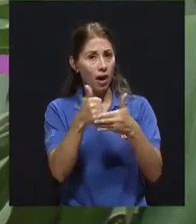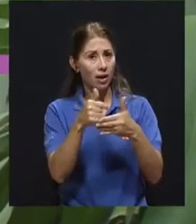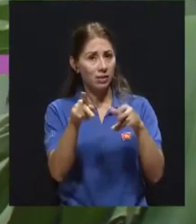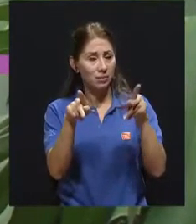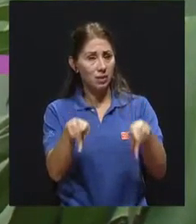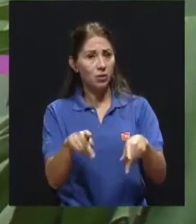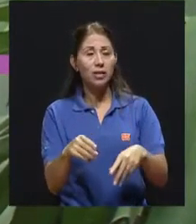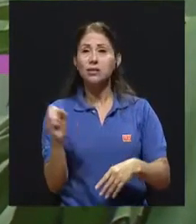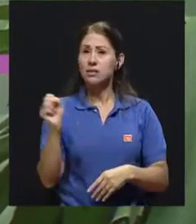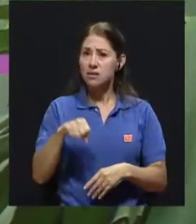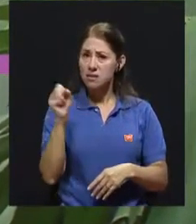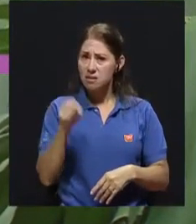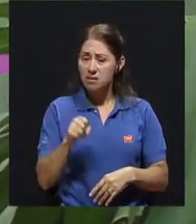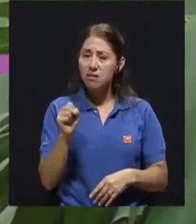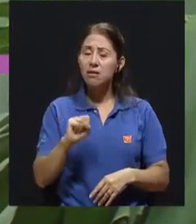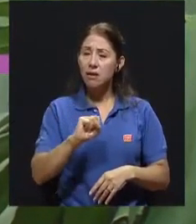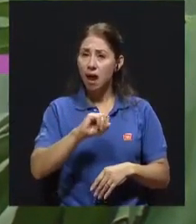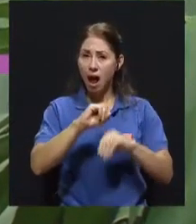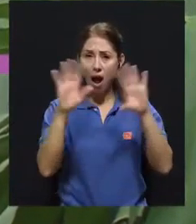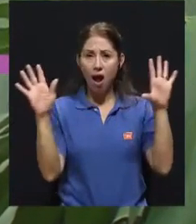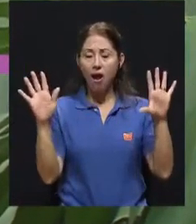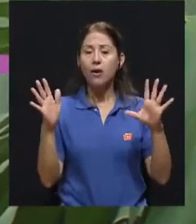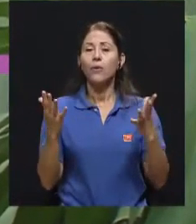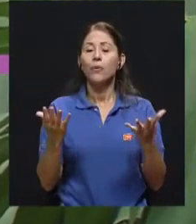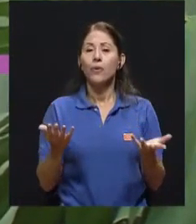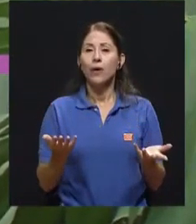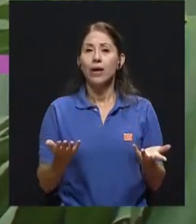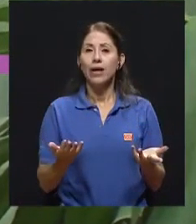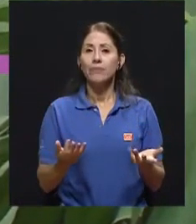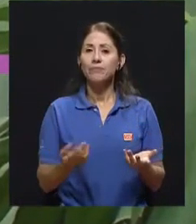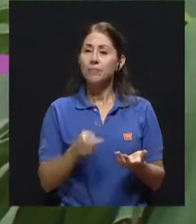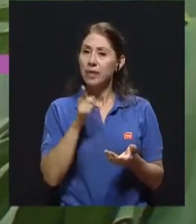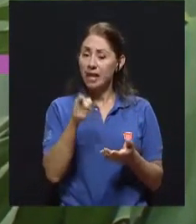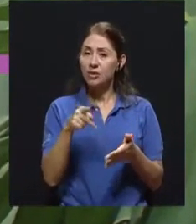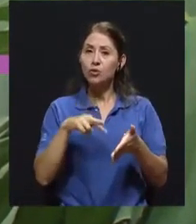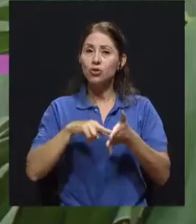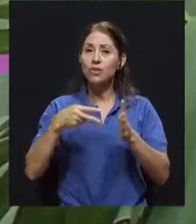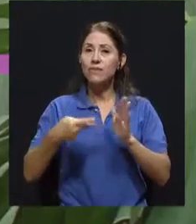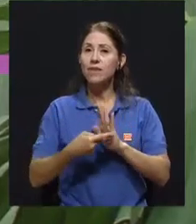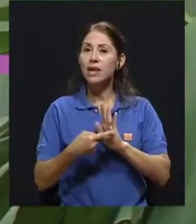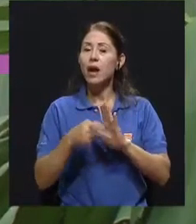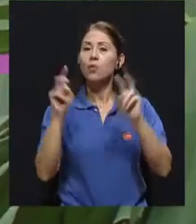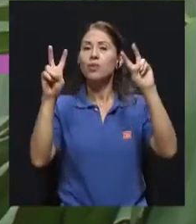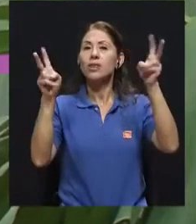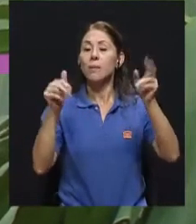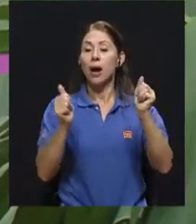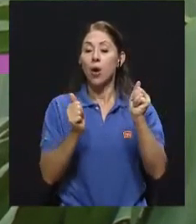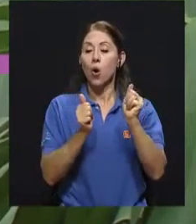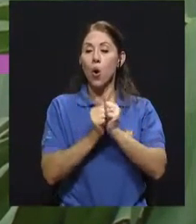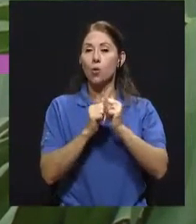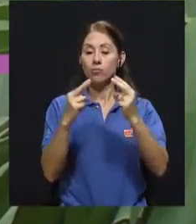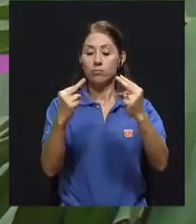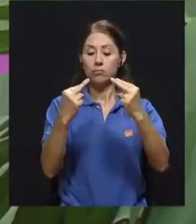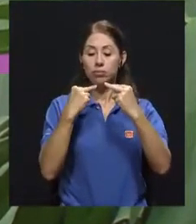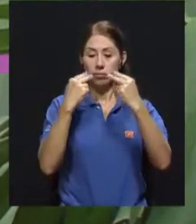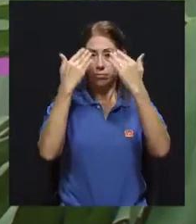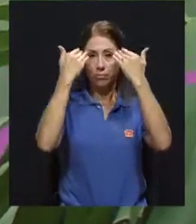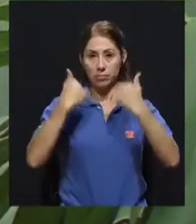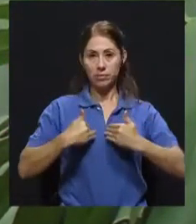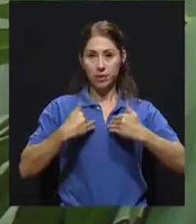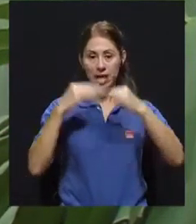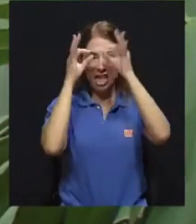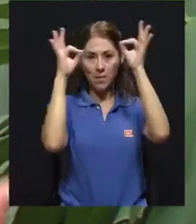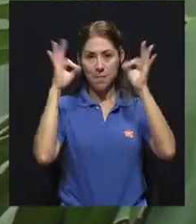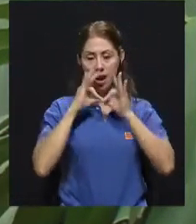claro, por supuesto. En tanto esto implica un tema con la imagen del sí mismo, o bien, como decíamos antes,